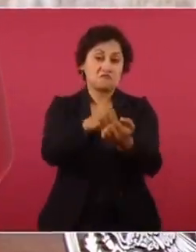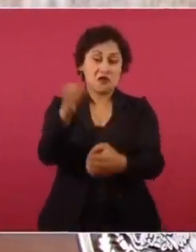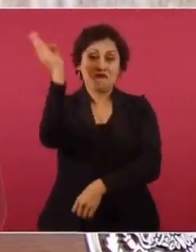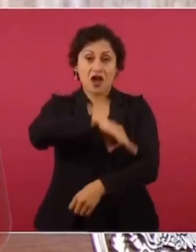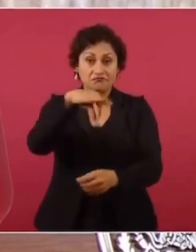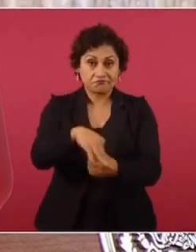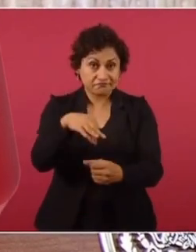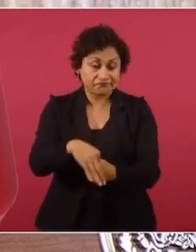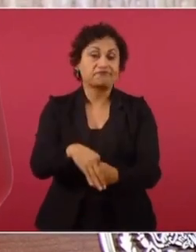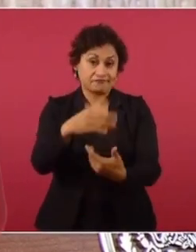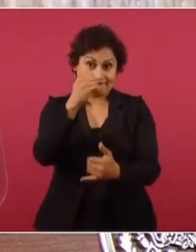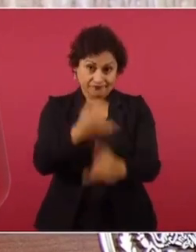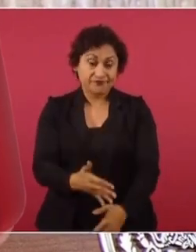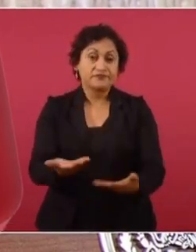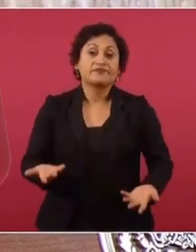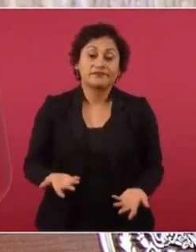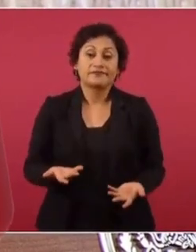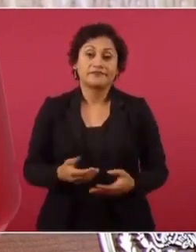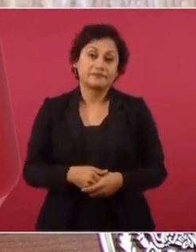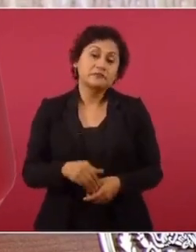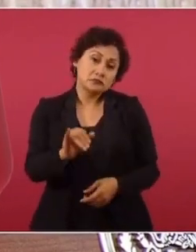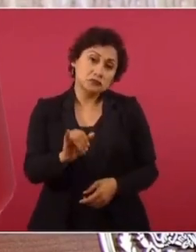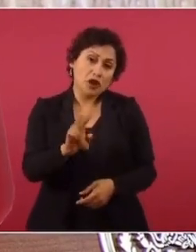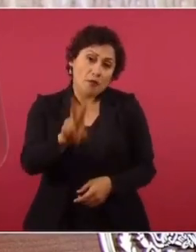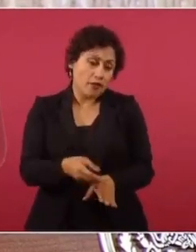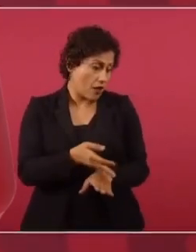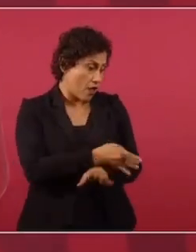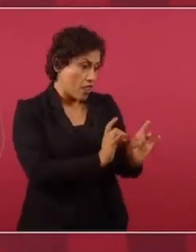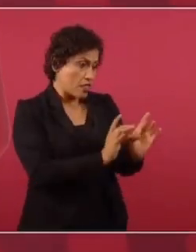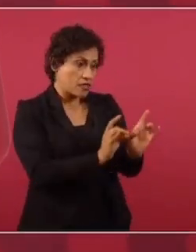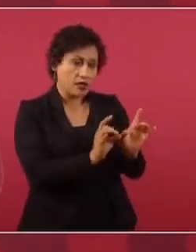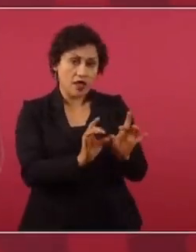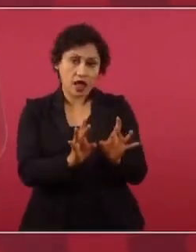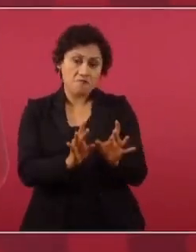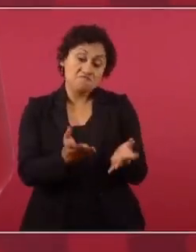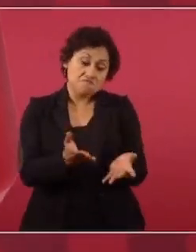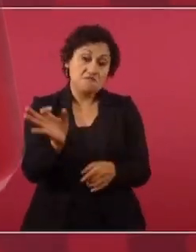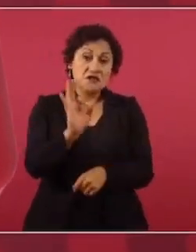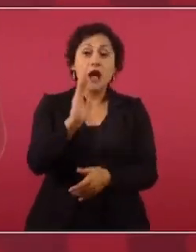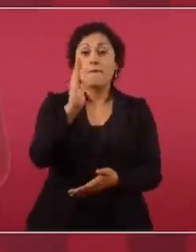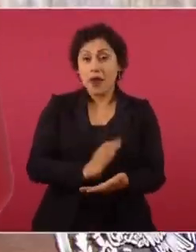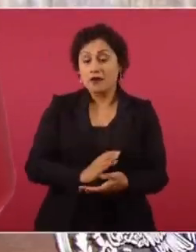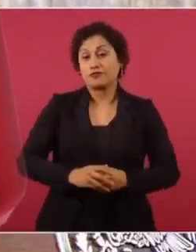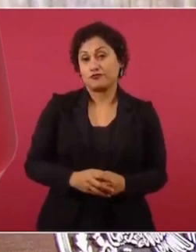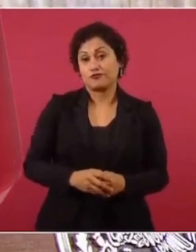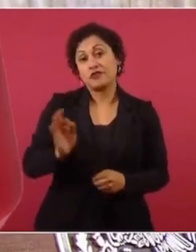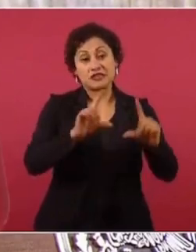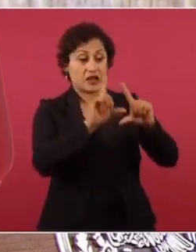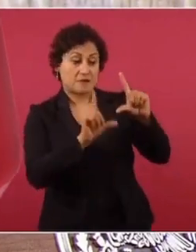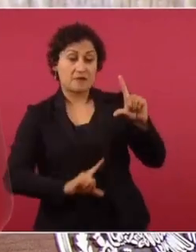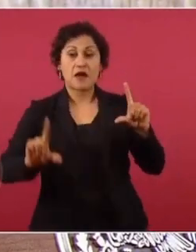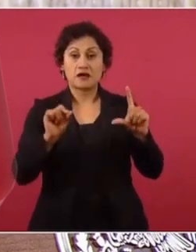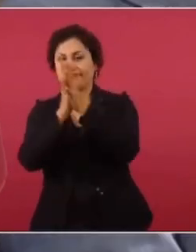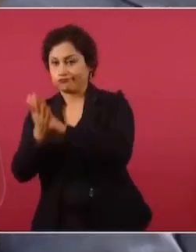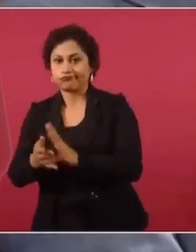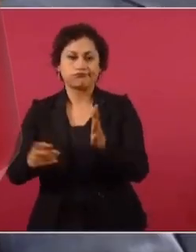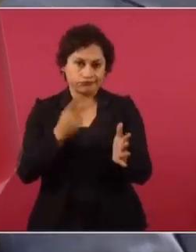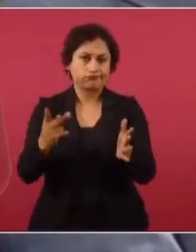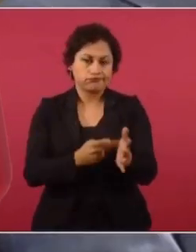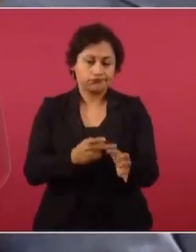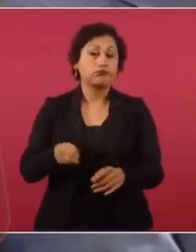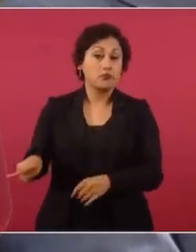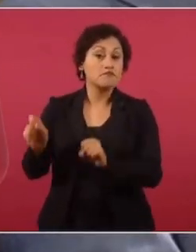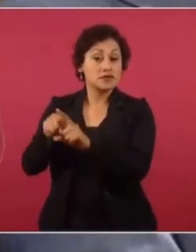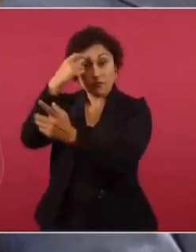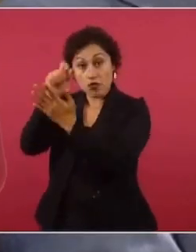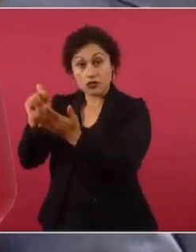Y si hubiésemos evitado muchas tragedias, y no estaría así el país, estaría muchísimo, muchísimo mejor. El escritor también